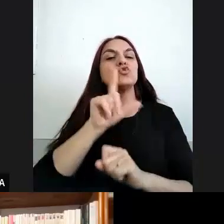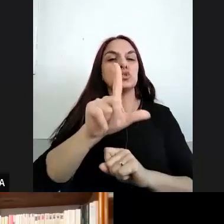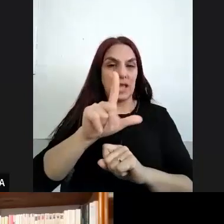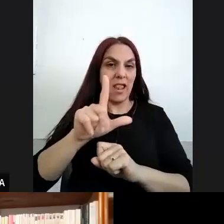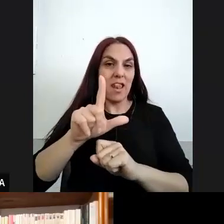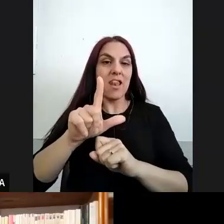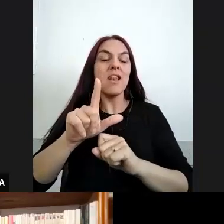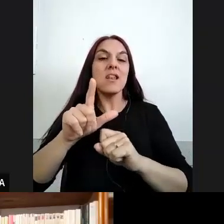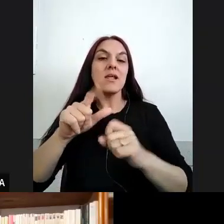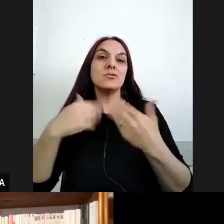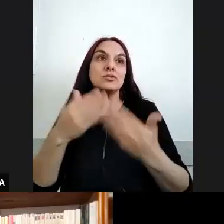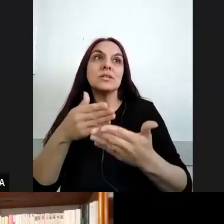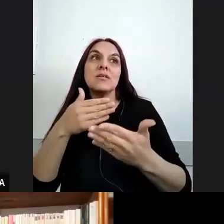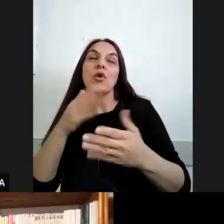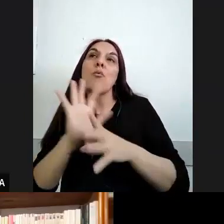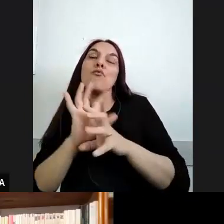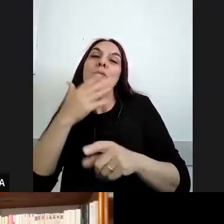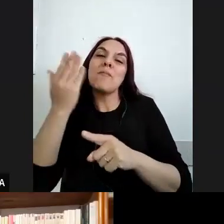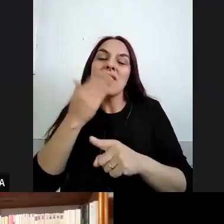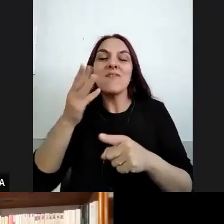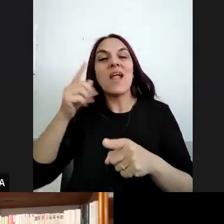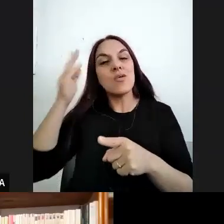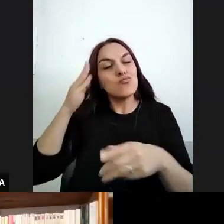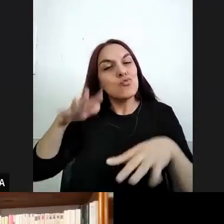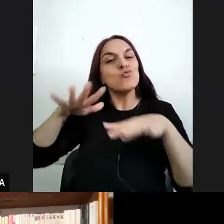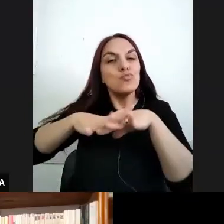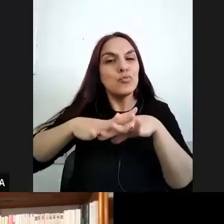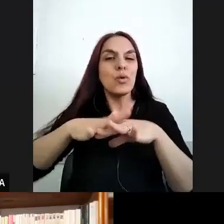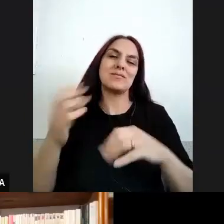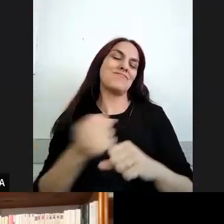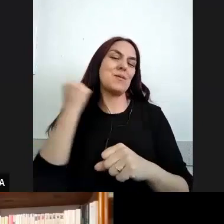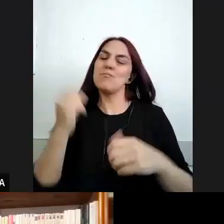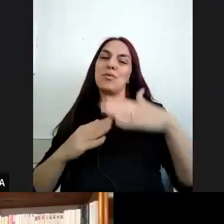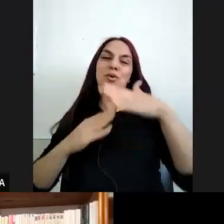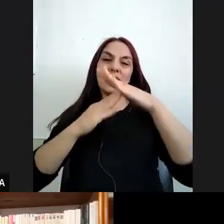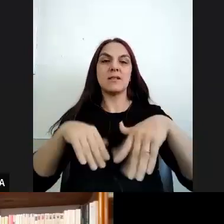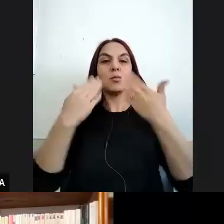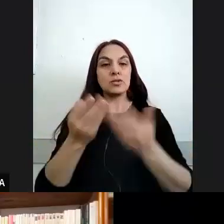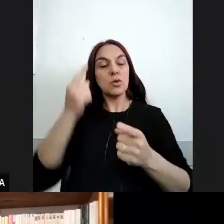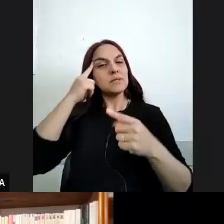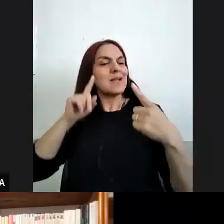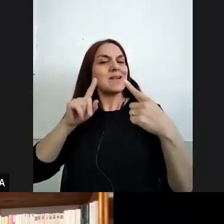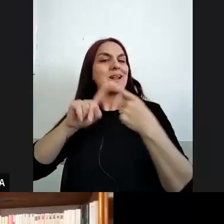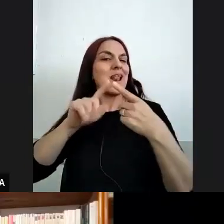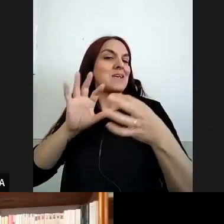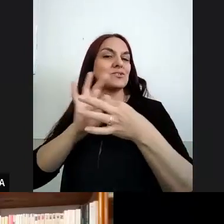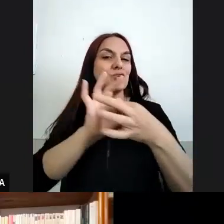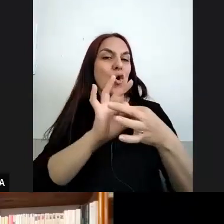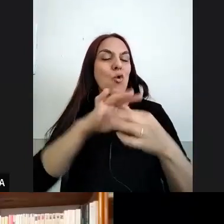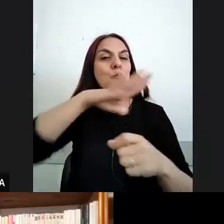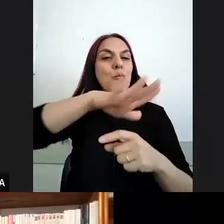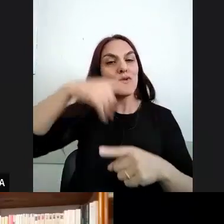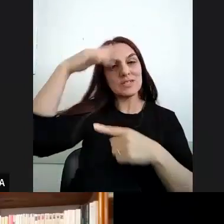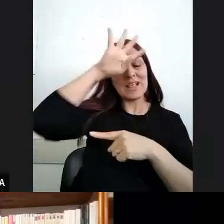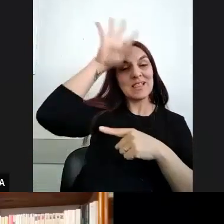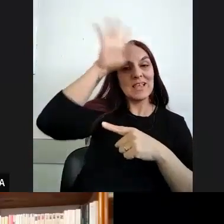que el discurso de la interculturalidad quiere centralidad entre ellos pensar la relación entre los pueblos indígenas y el Estado como una